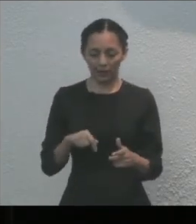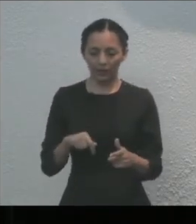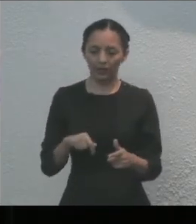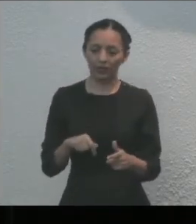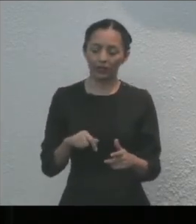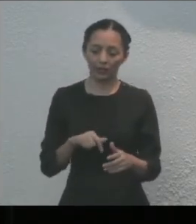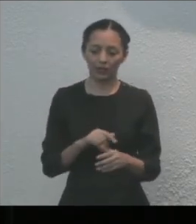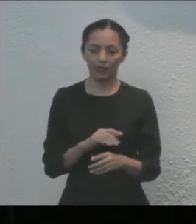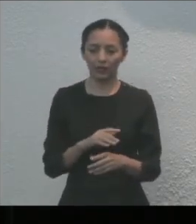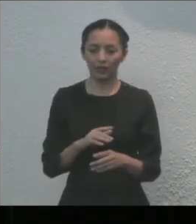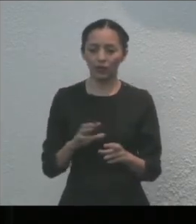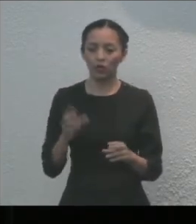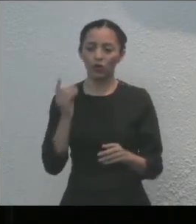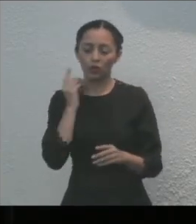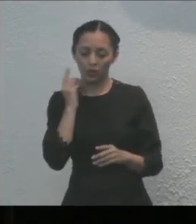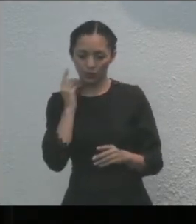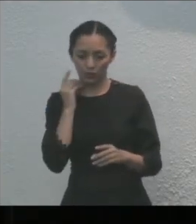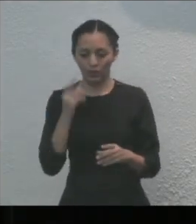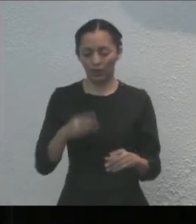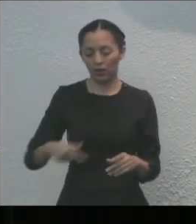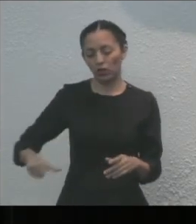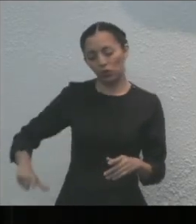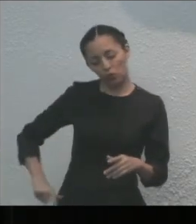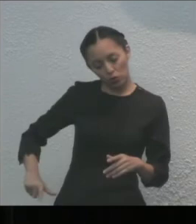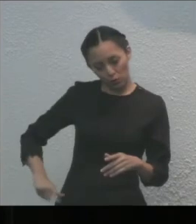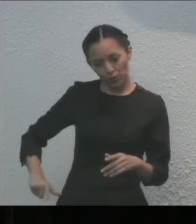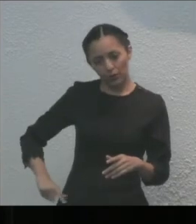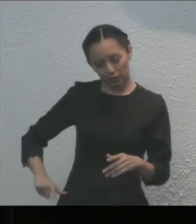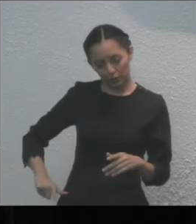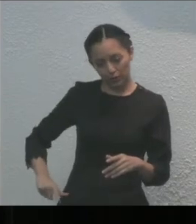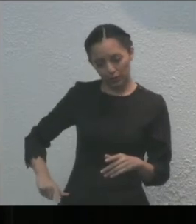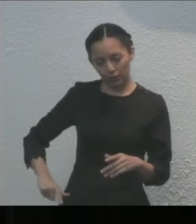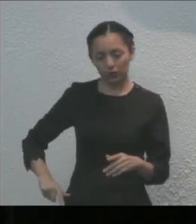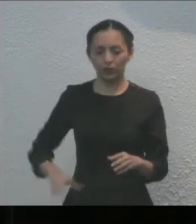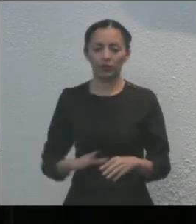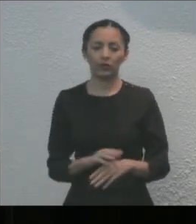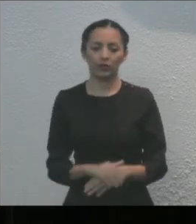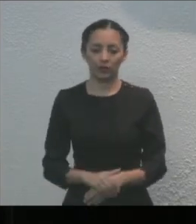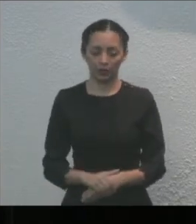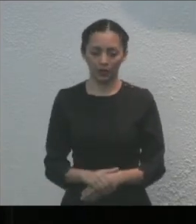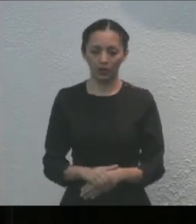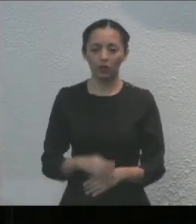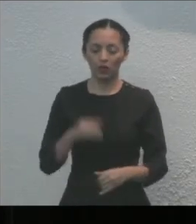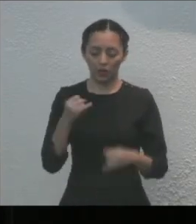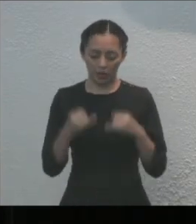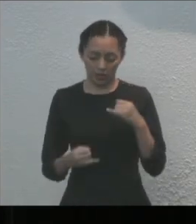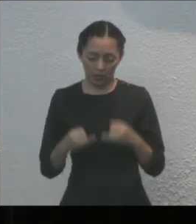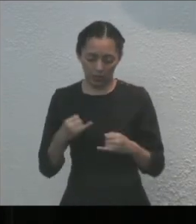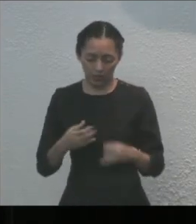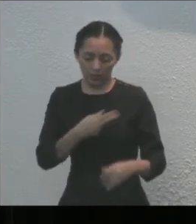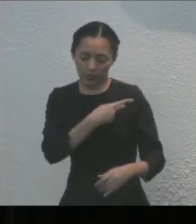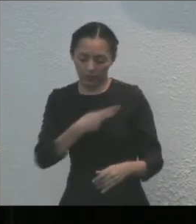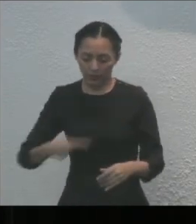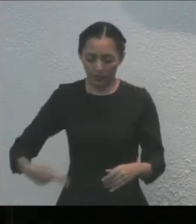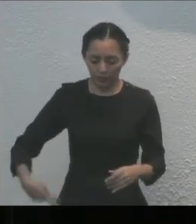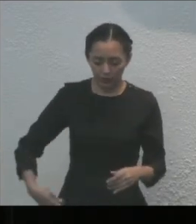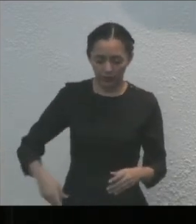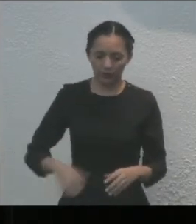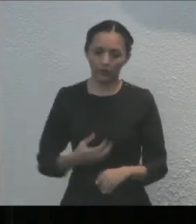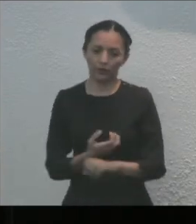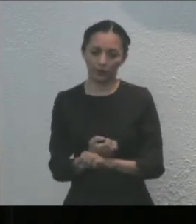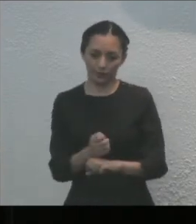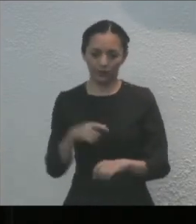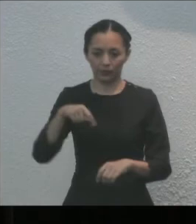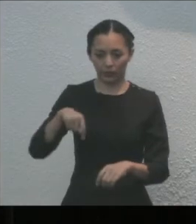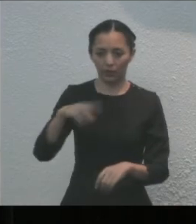corresponda, a la cual asistirán los representantes de los poderes Ejecutivo y Judicial del Estado, quienes participarán en la entrega